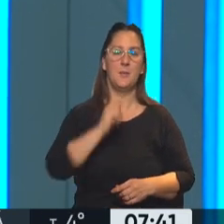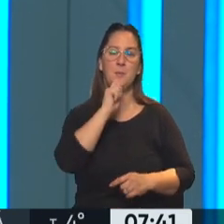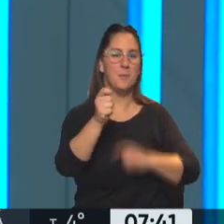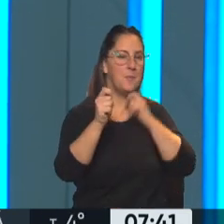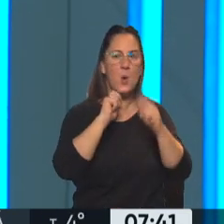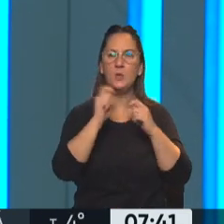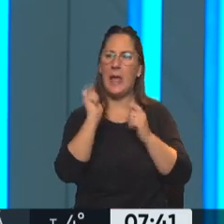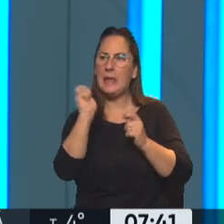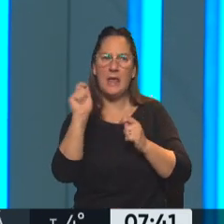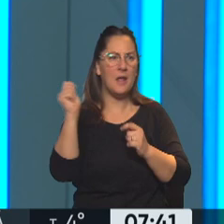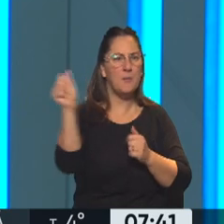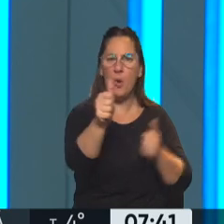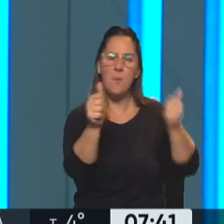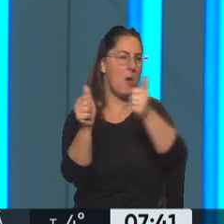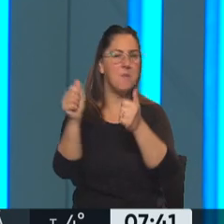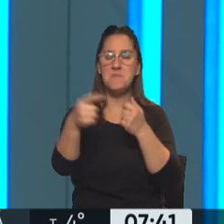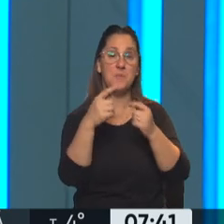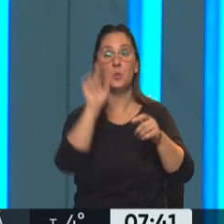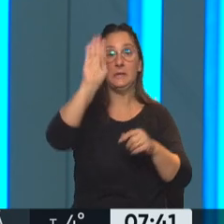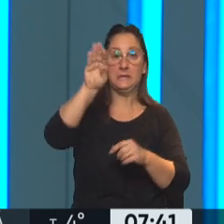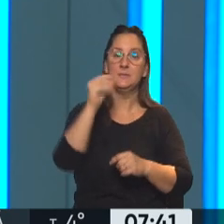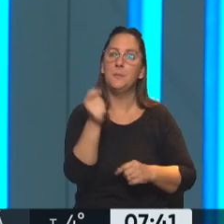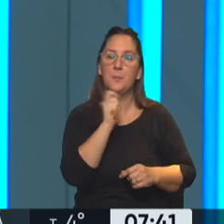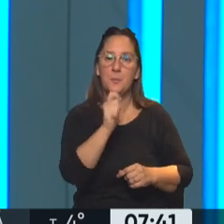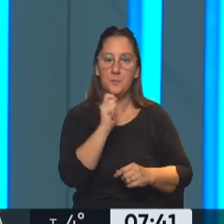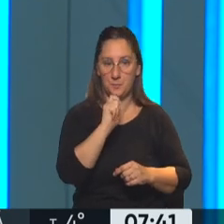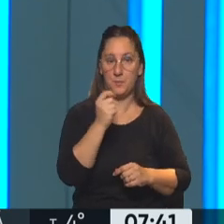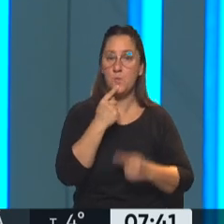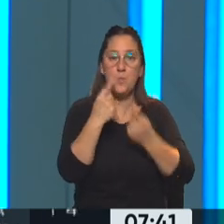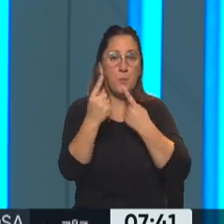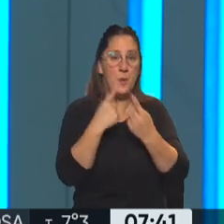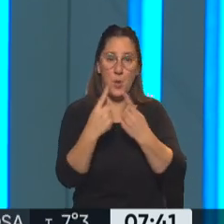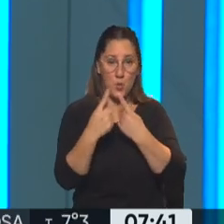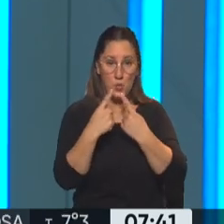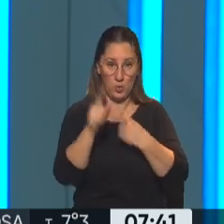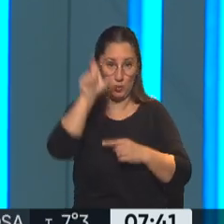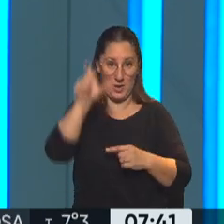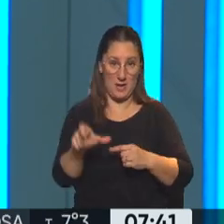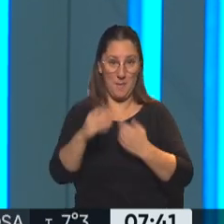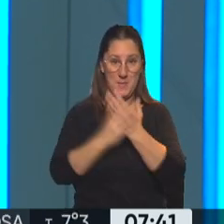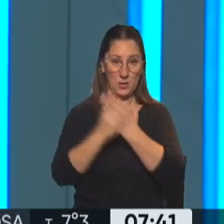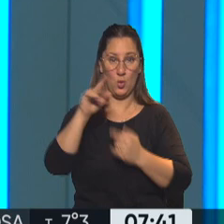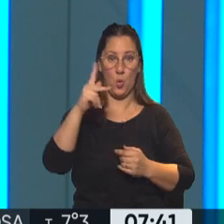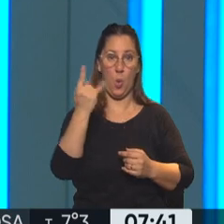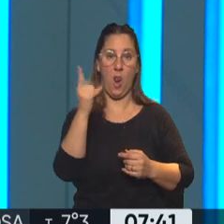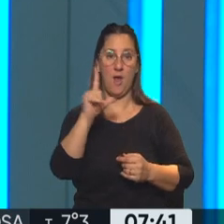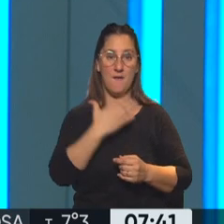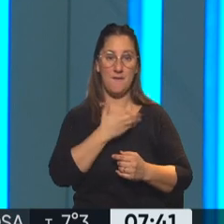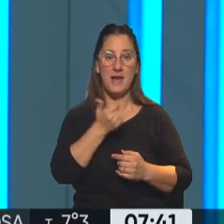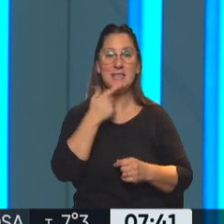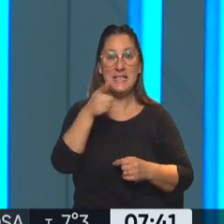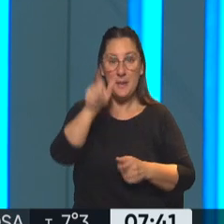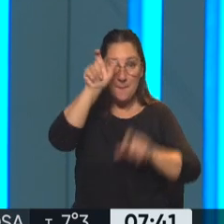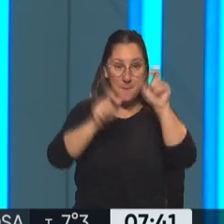ahí, ves quién sale, lo agarras. Y justamente fueron a consultarle a Matías Culfas y ahí a esos